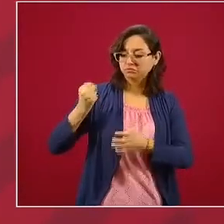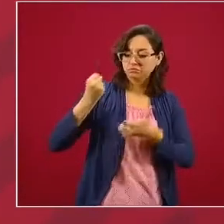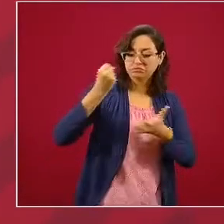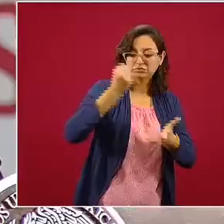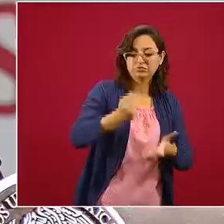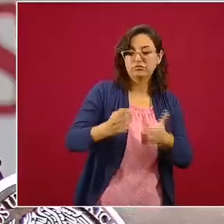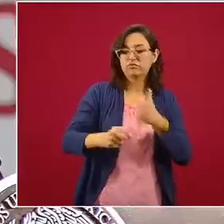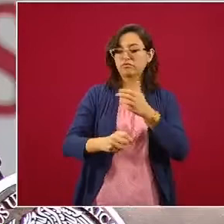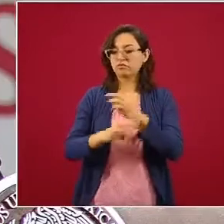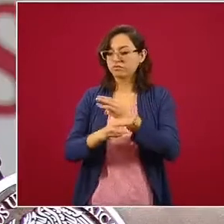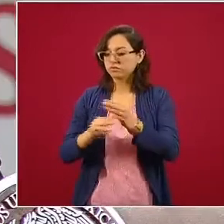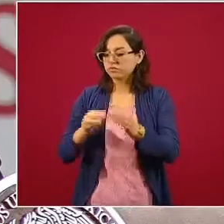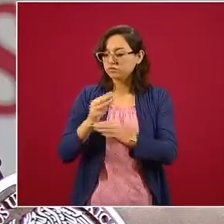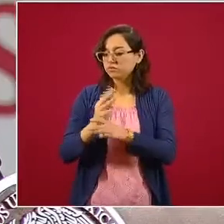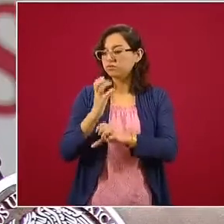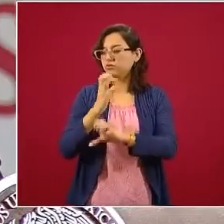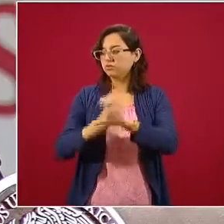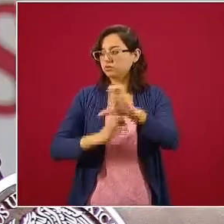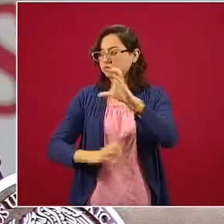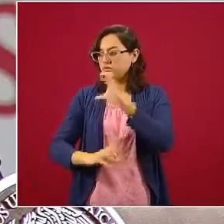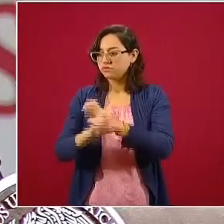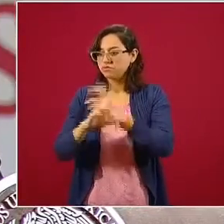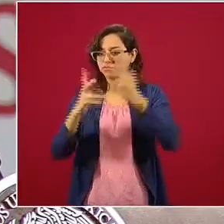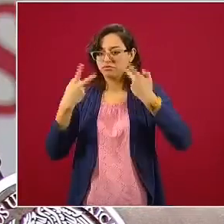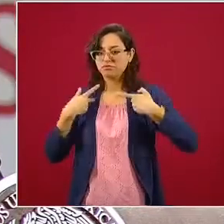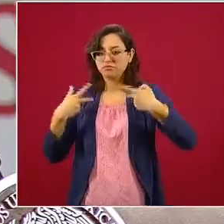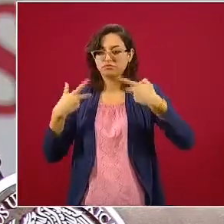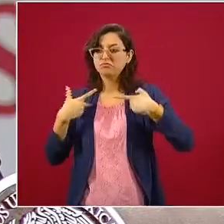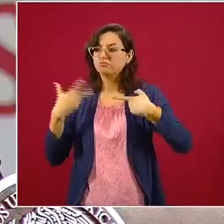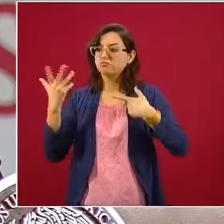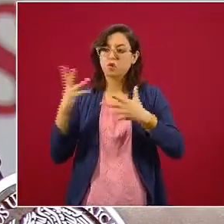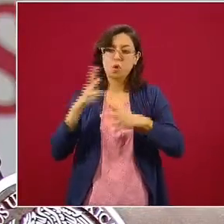en esta tarea que a todos nos compete.